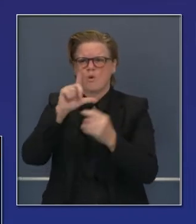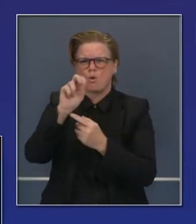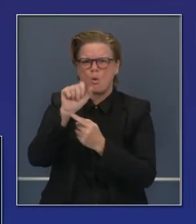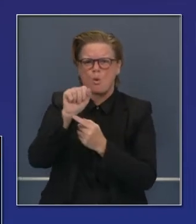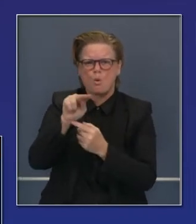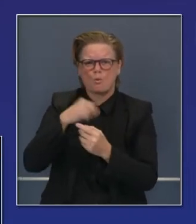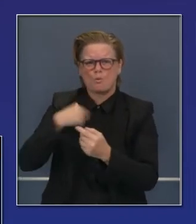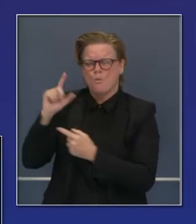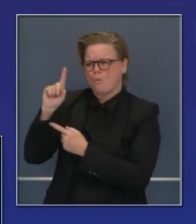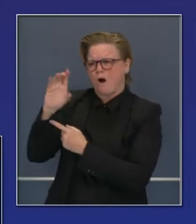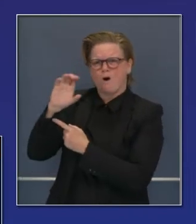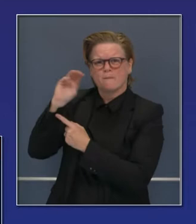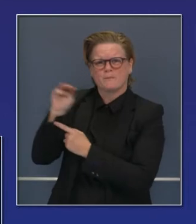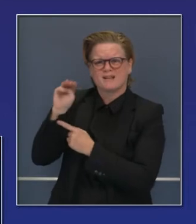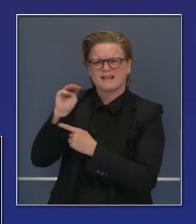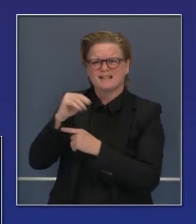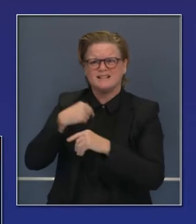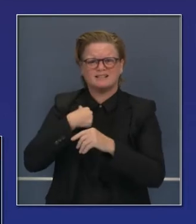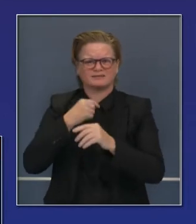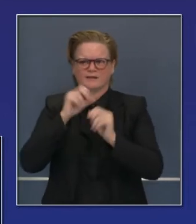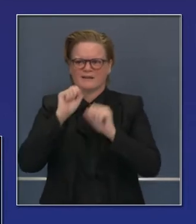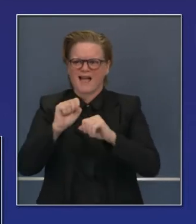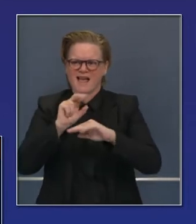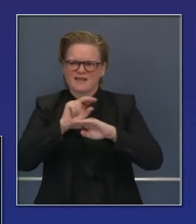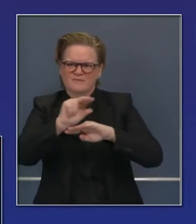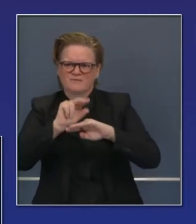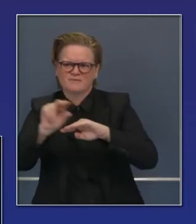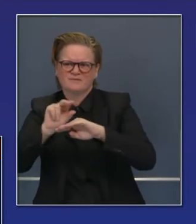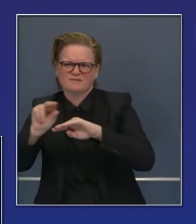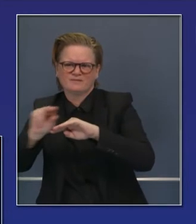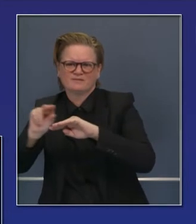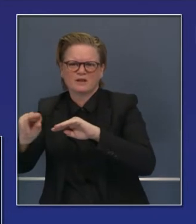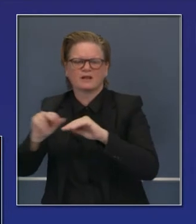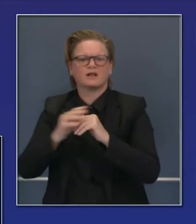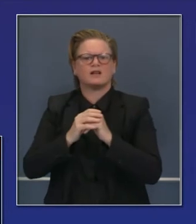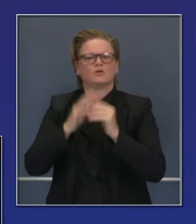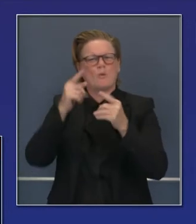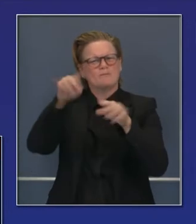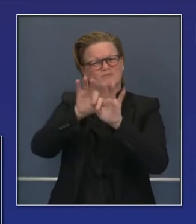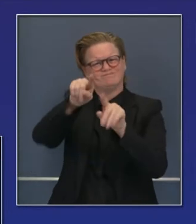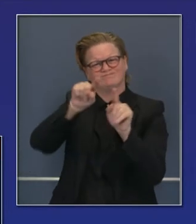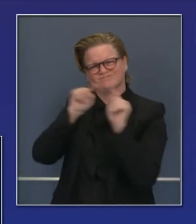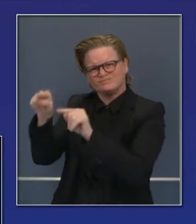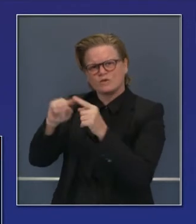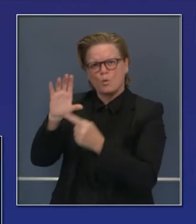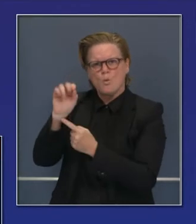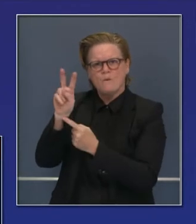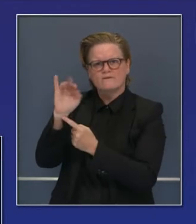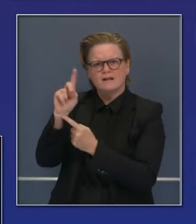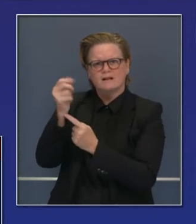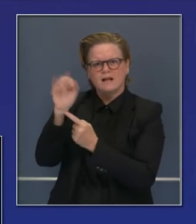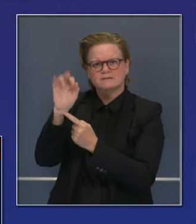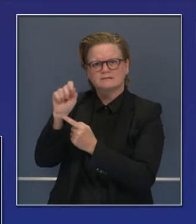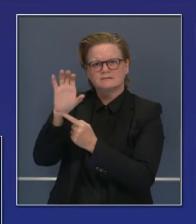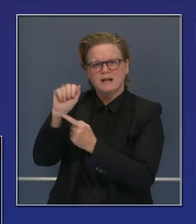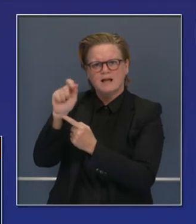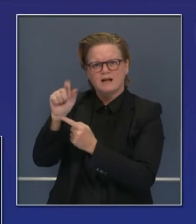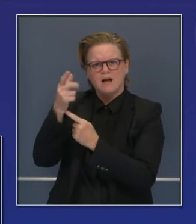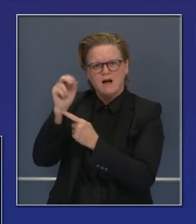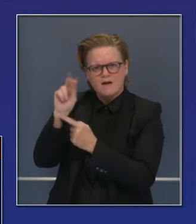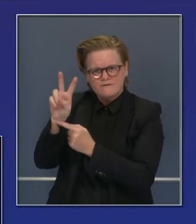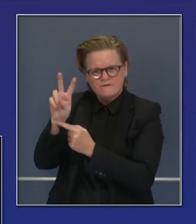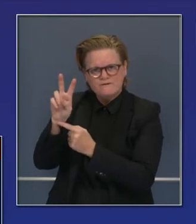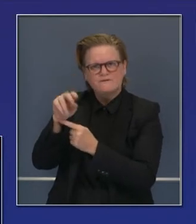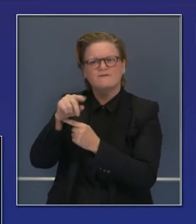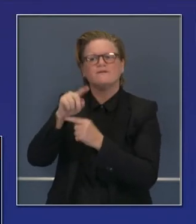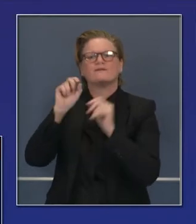dólares. Es una cantidad considerable como préstamo y ahí pueden averiguar sobre esto en el covid19.ca.gov para saber